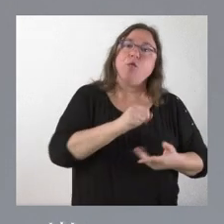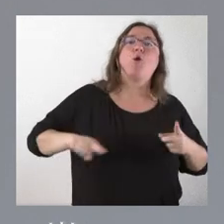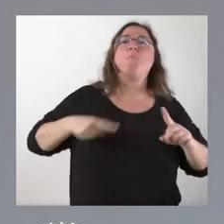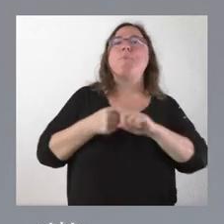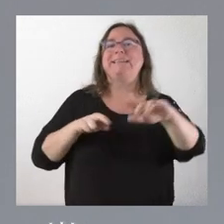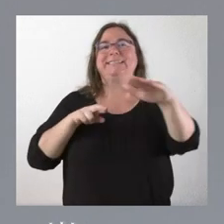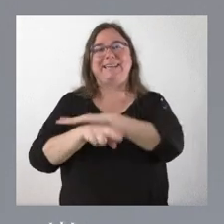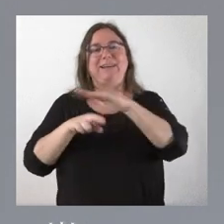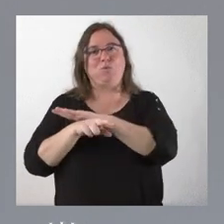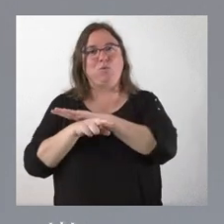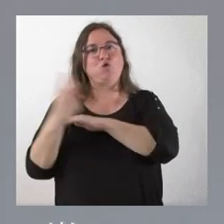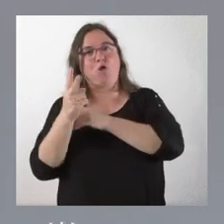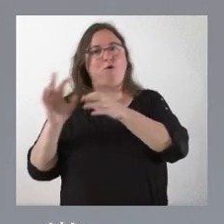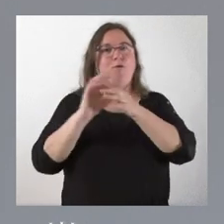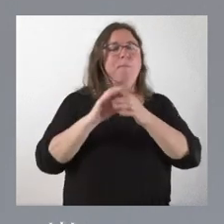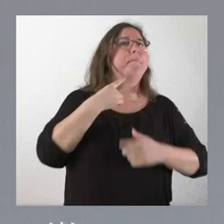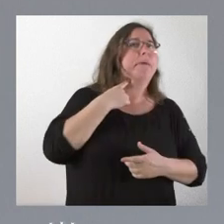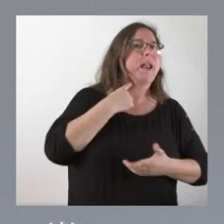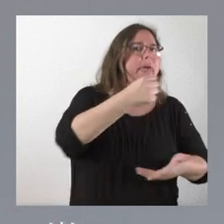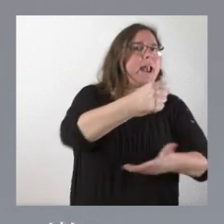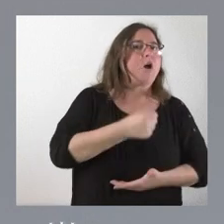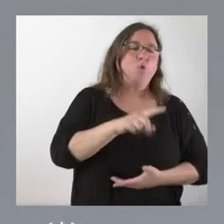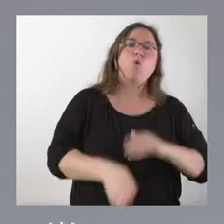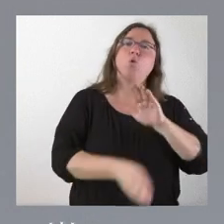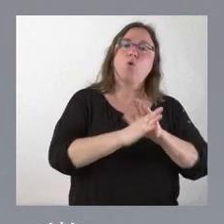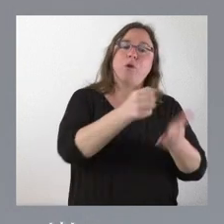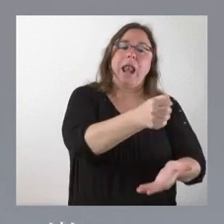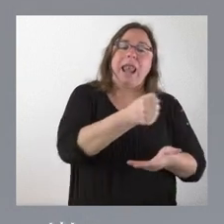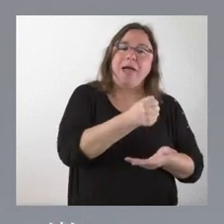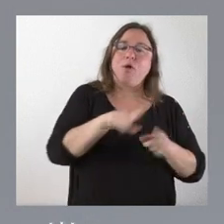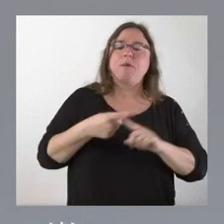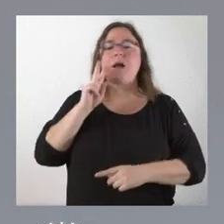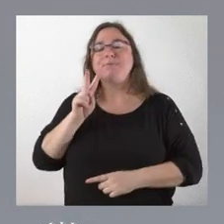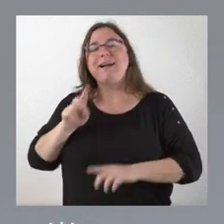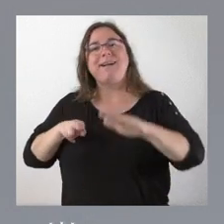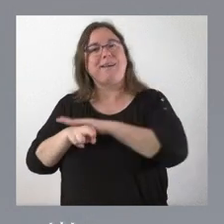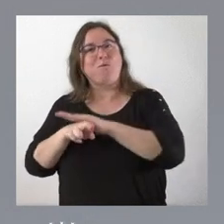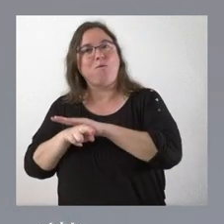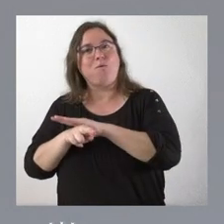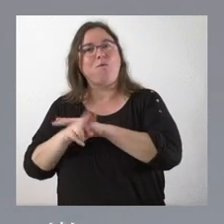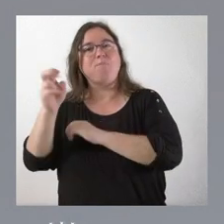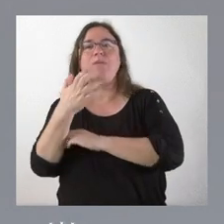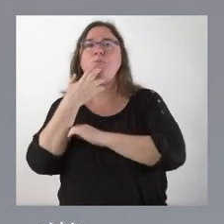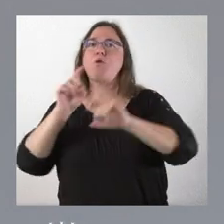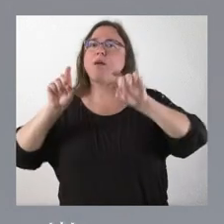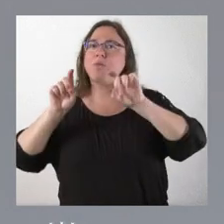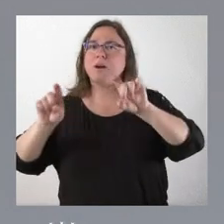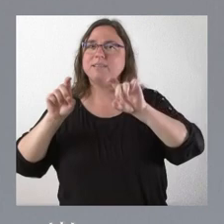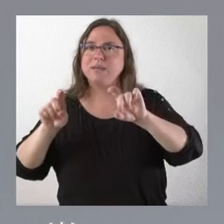sin perder esa concepción de legado. Pero recurso educativo, recurso